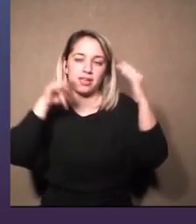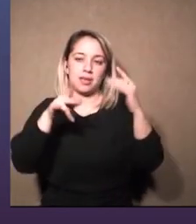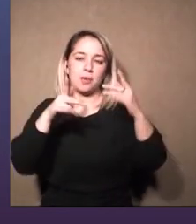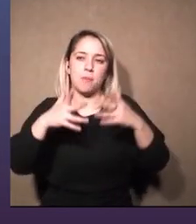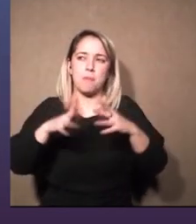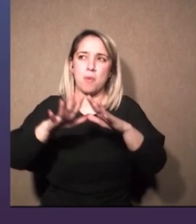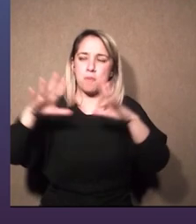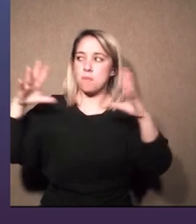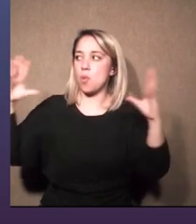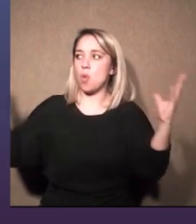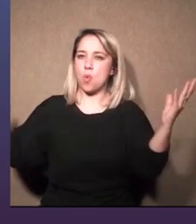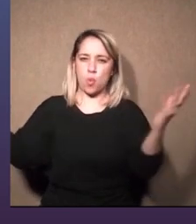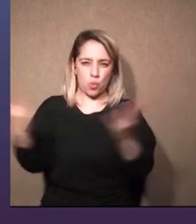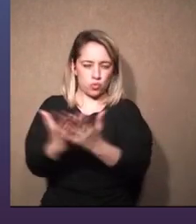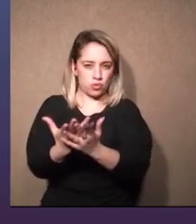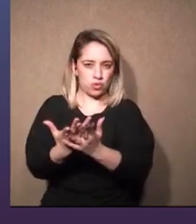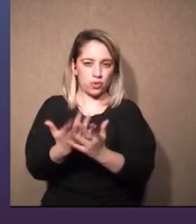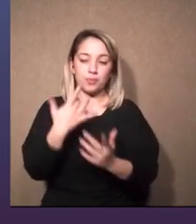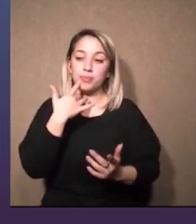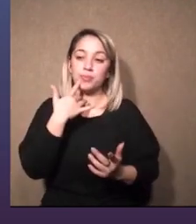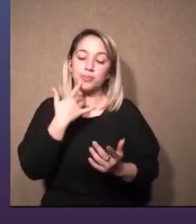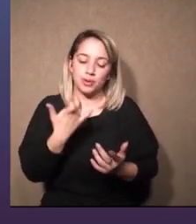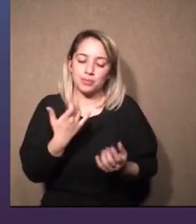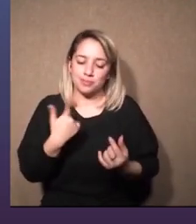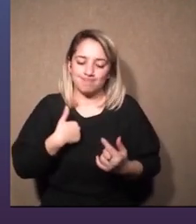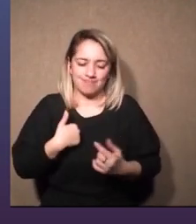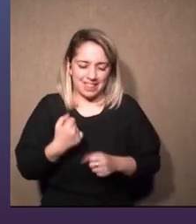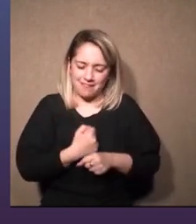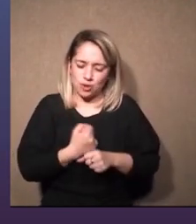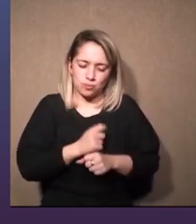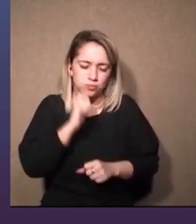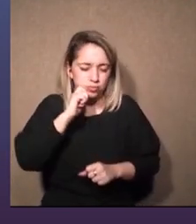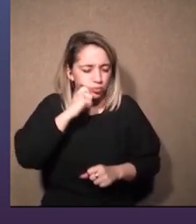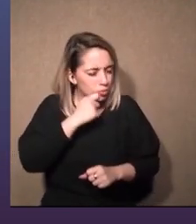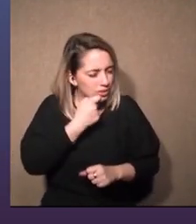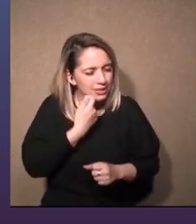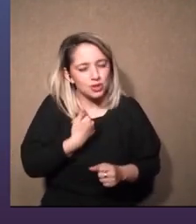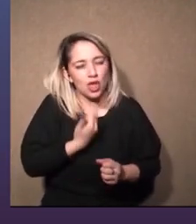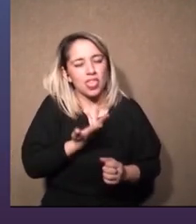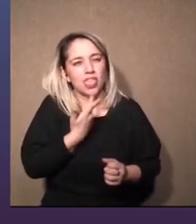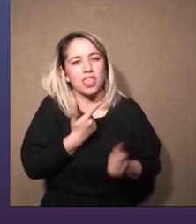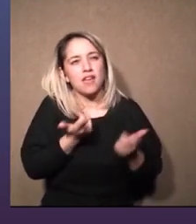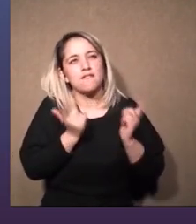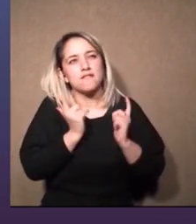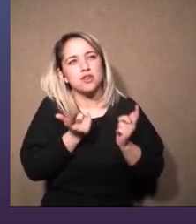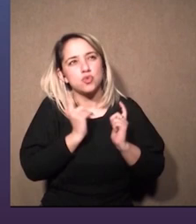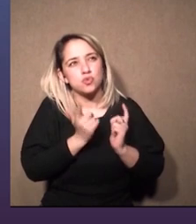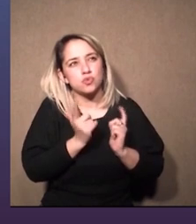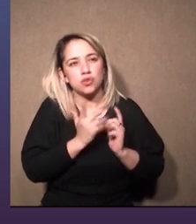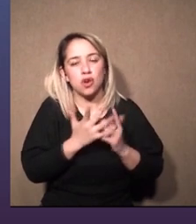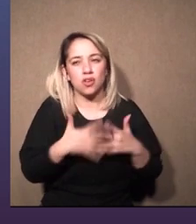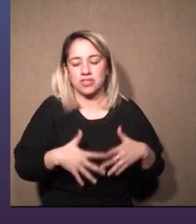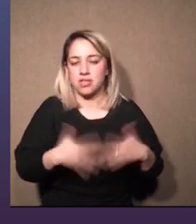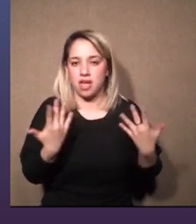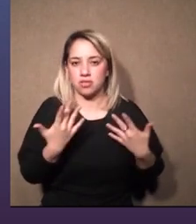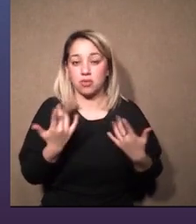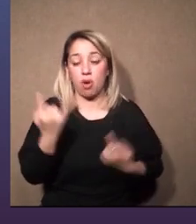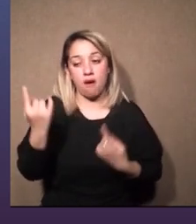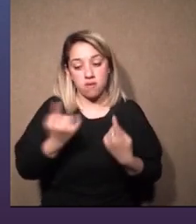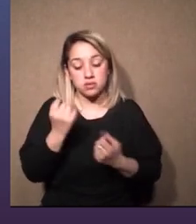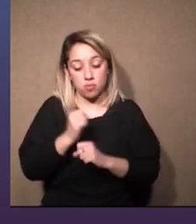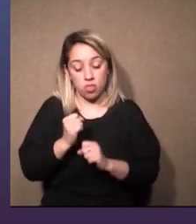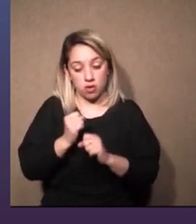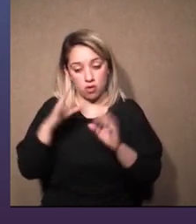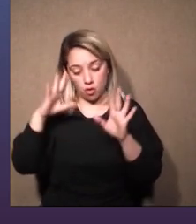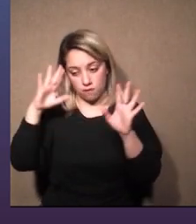es muy fácil es tan lindo nuestro trabajo y lo disfrutamos tanto que es muy fácil confundirse y ver que